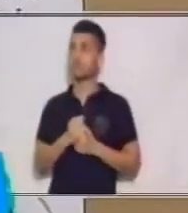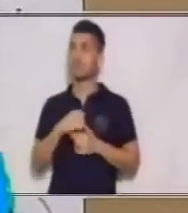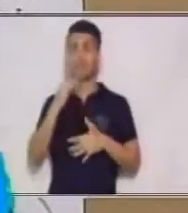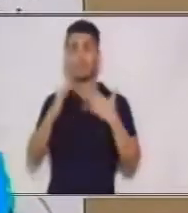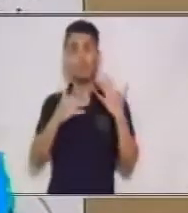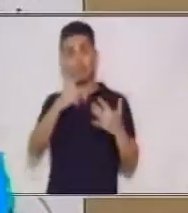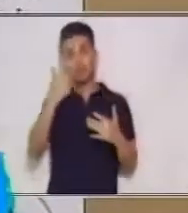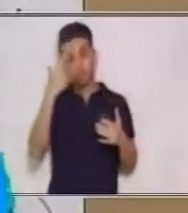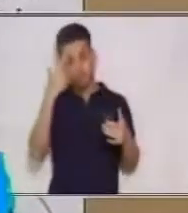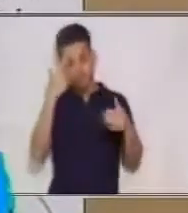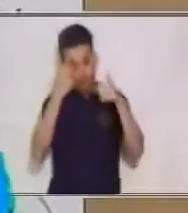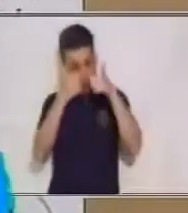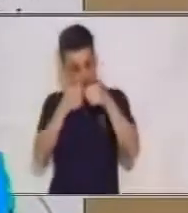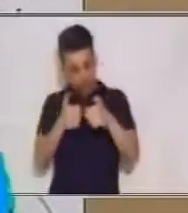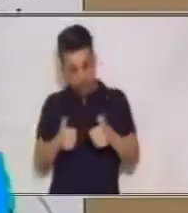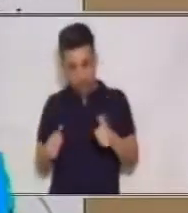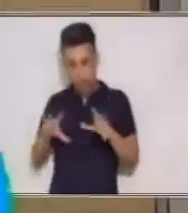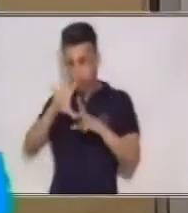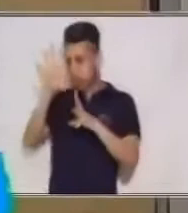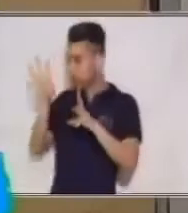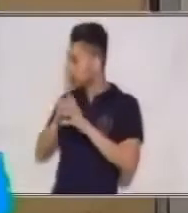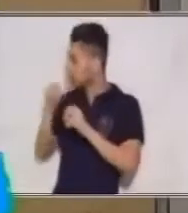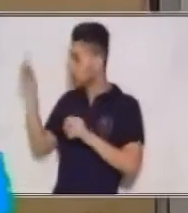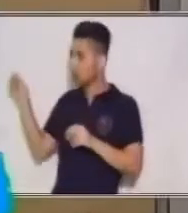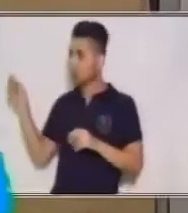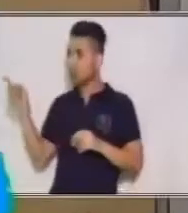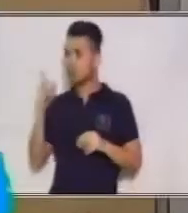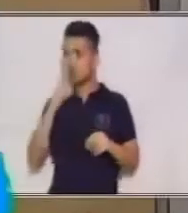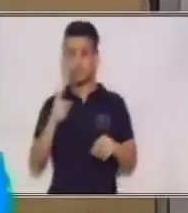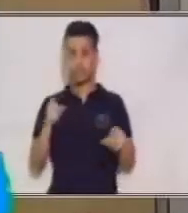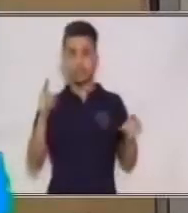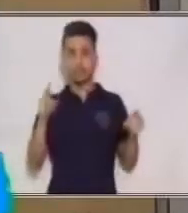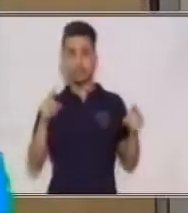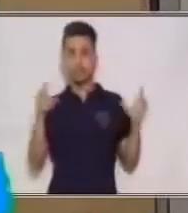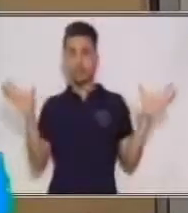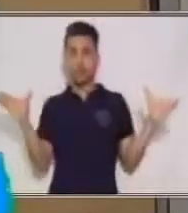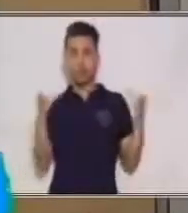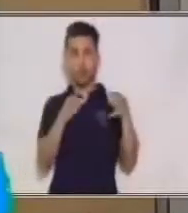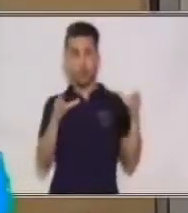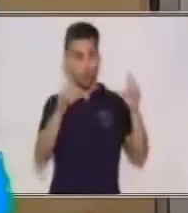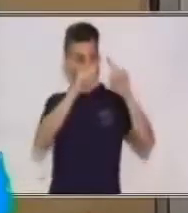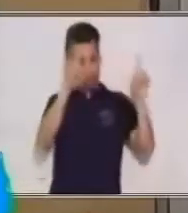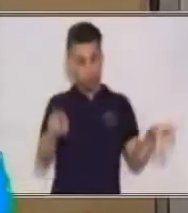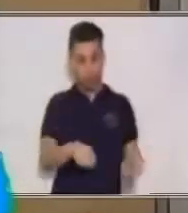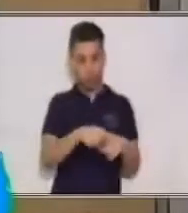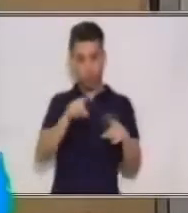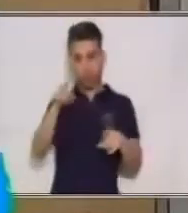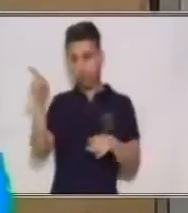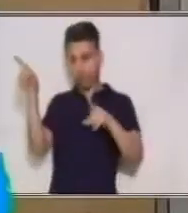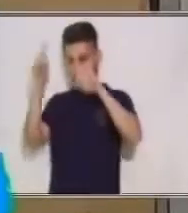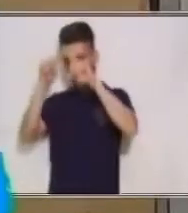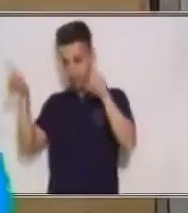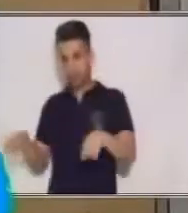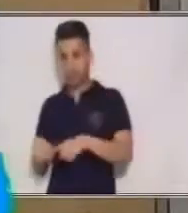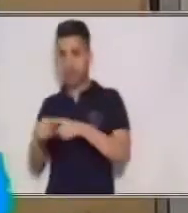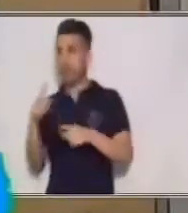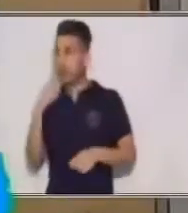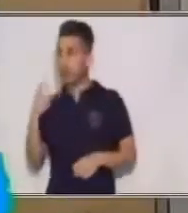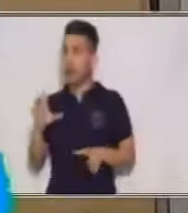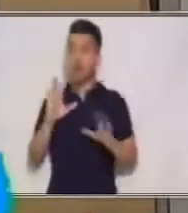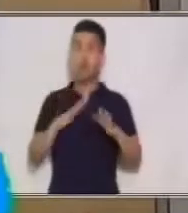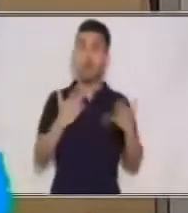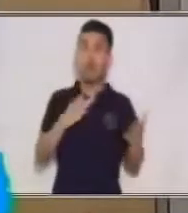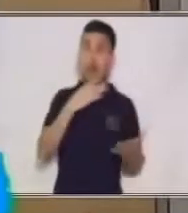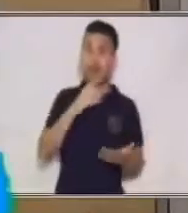analizar estos diagramas sagitales para saber cuáles sí son una